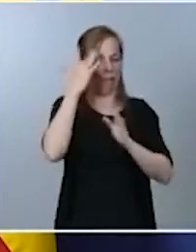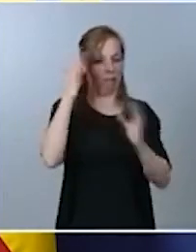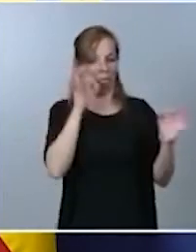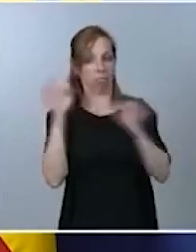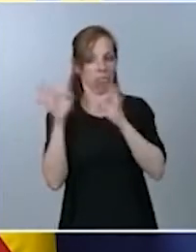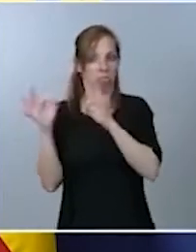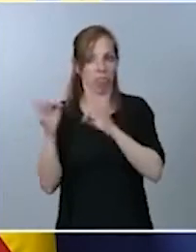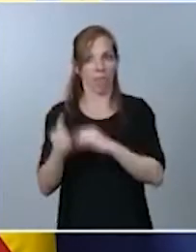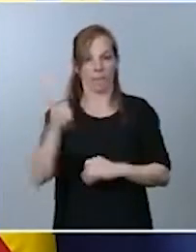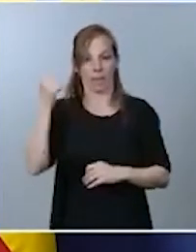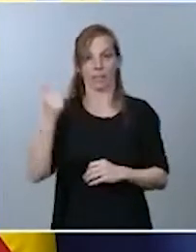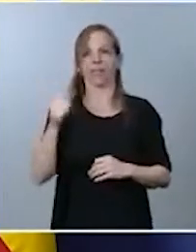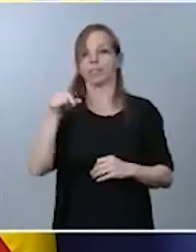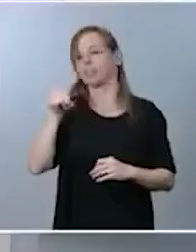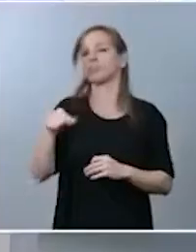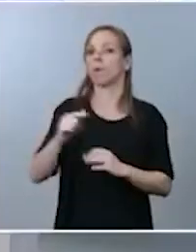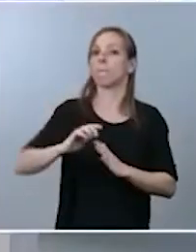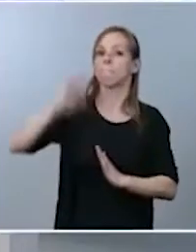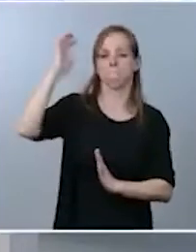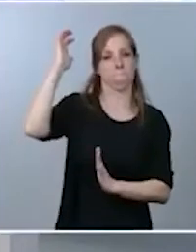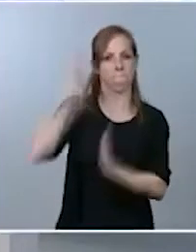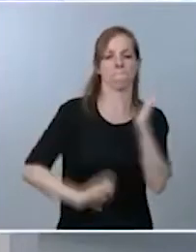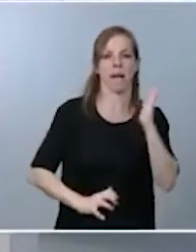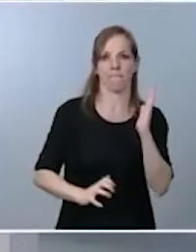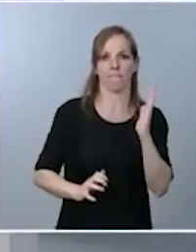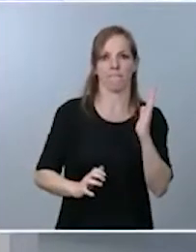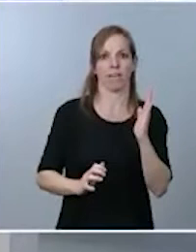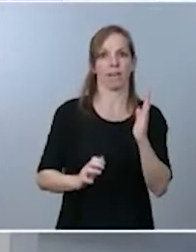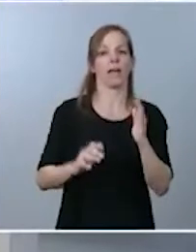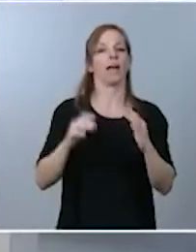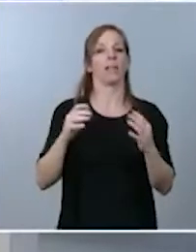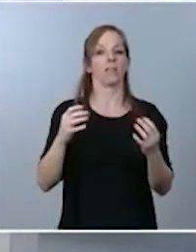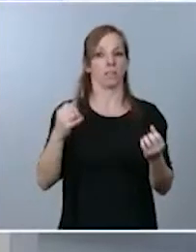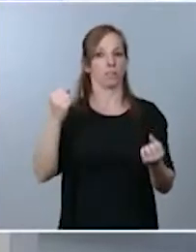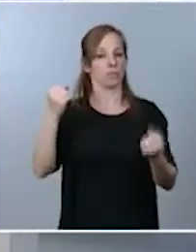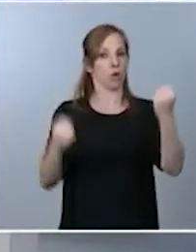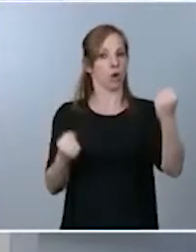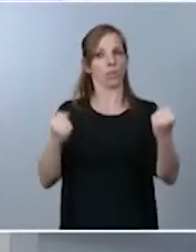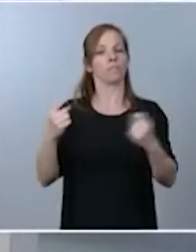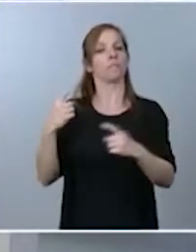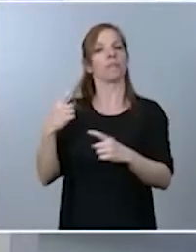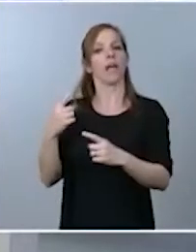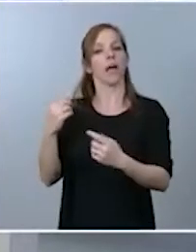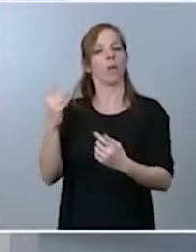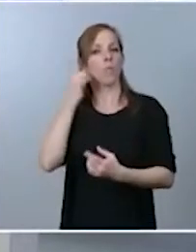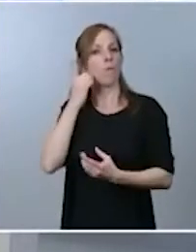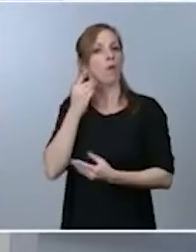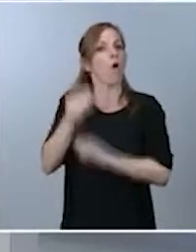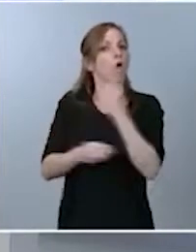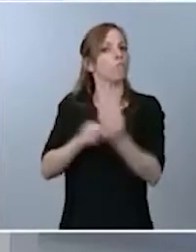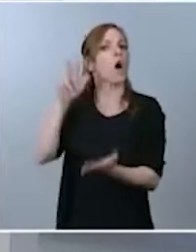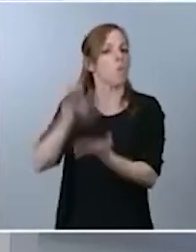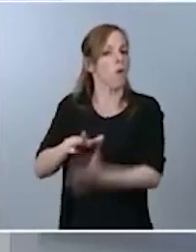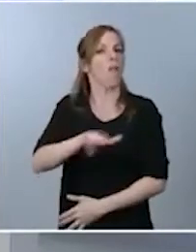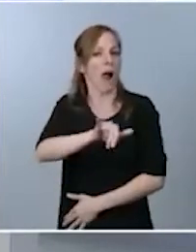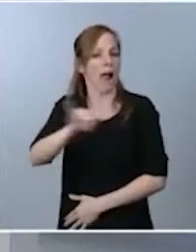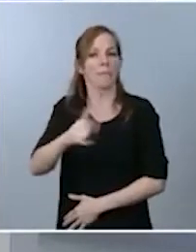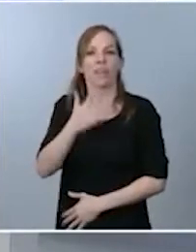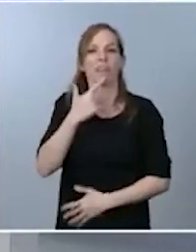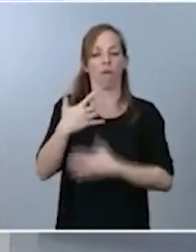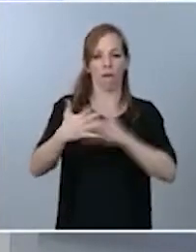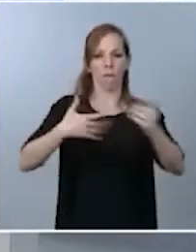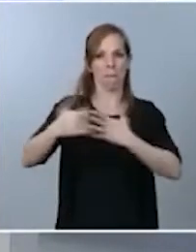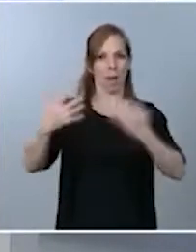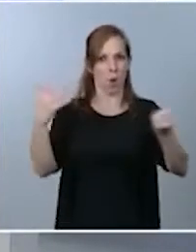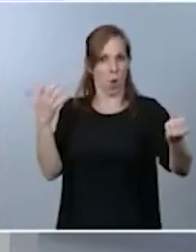del móvil, no al uso homologado en los vehículos, sino, vuelvo a decir, al uso manual del móvil al conducir la